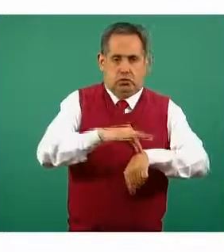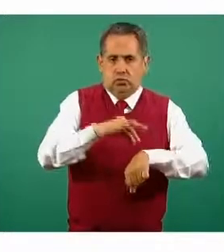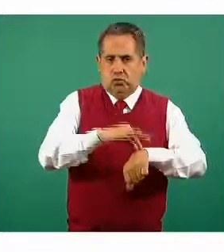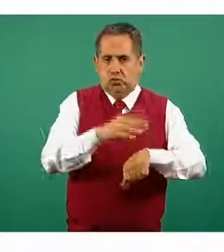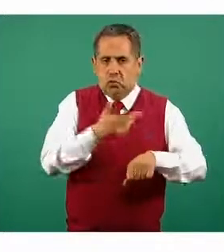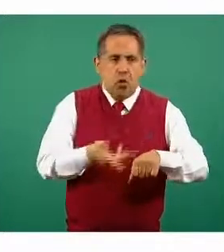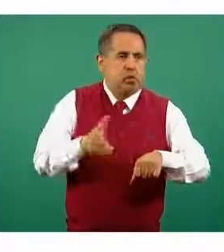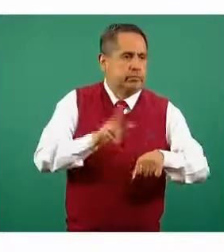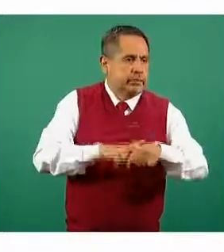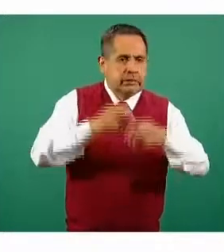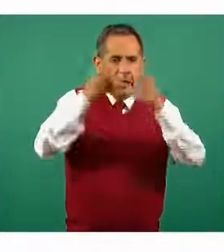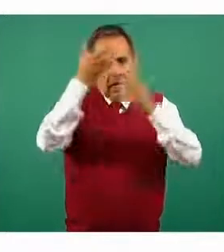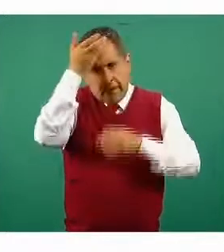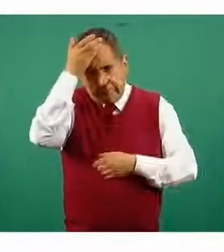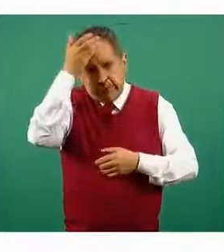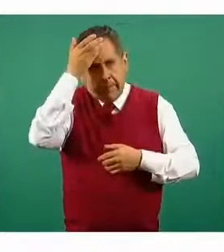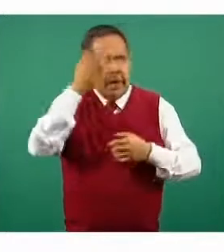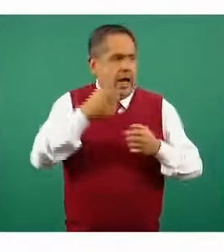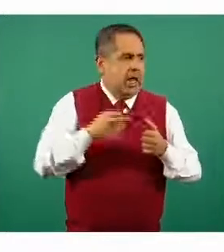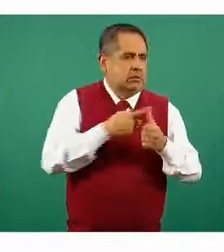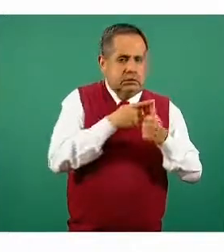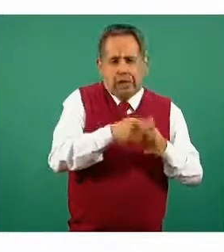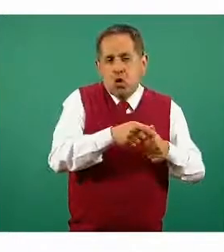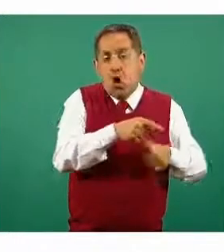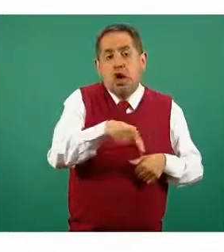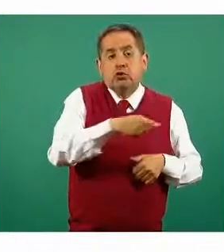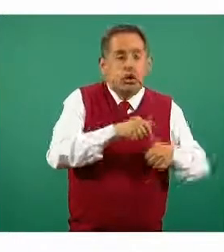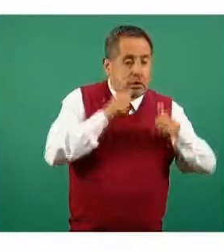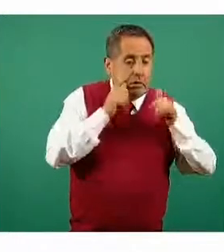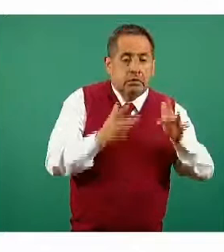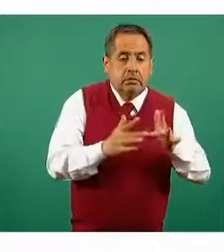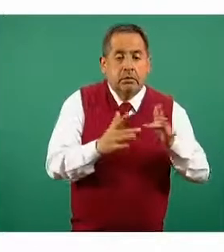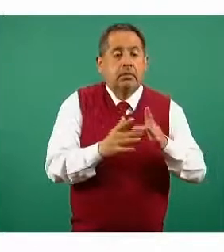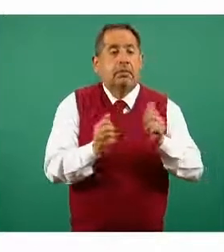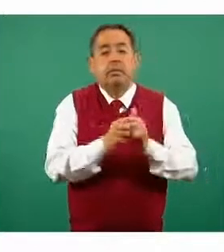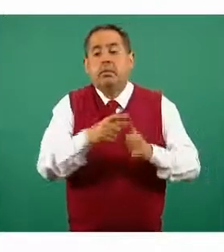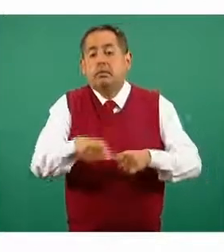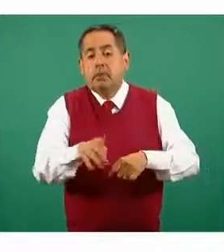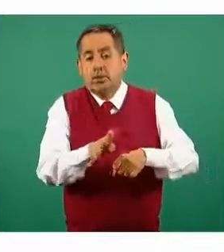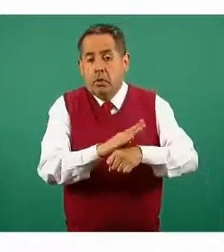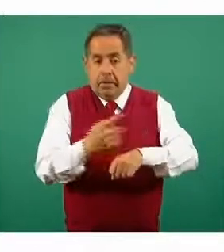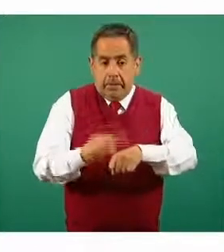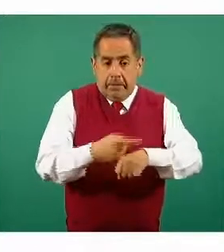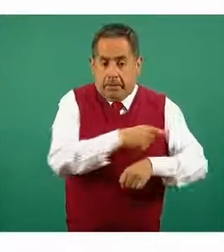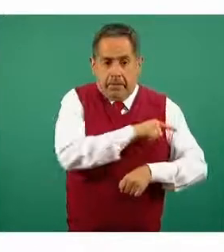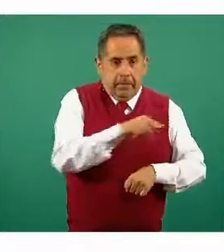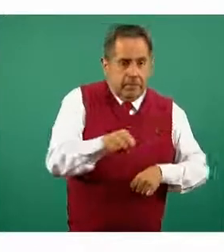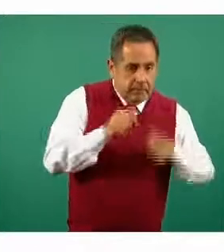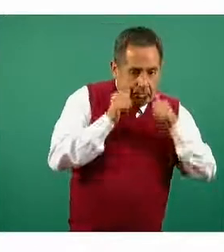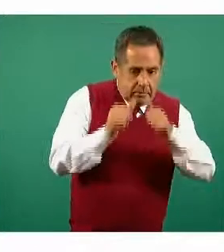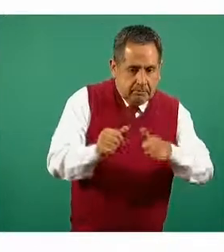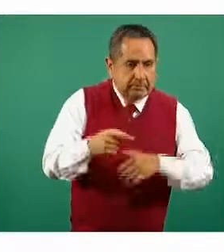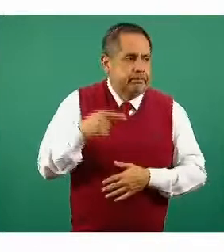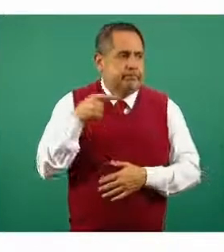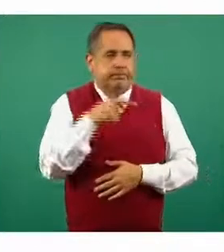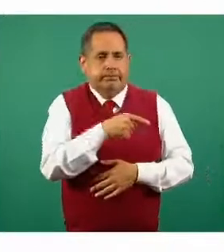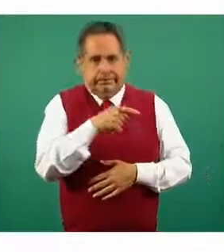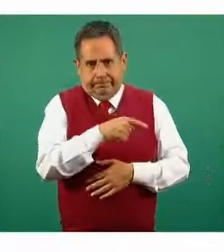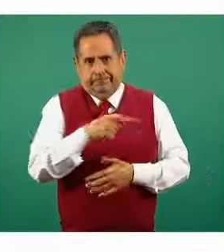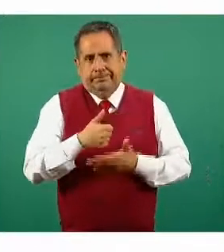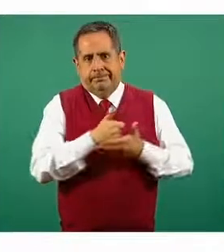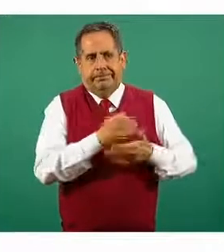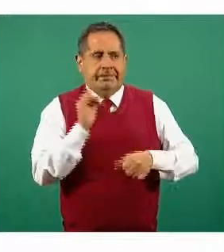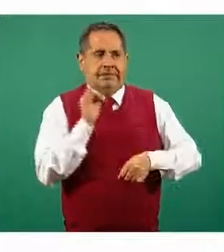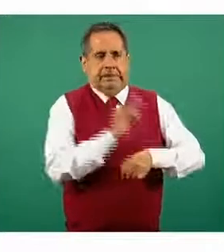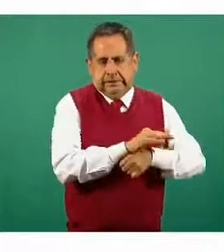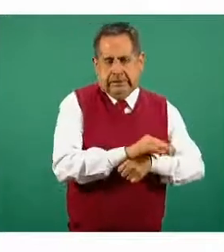primer contacto o primera línea de trabajo en cercanía con las personas que tienen COVID-19. Recordar también, como le hemos dicho